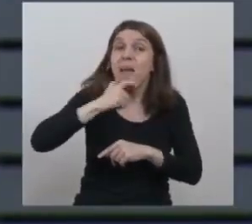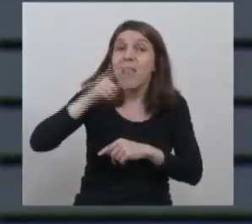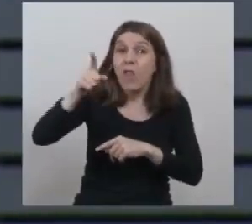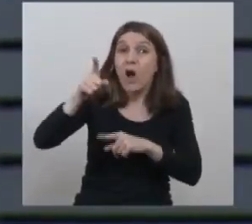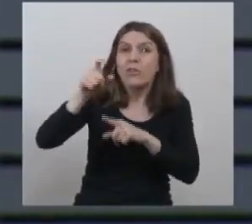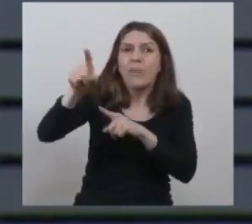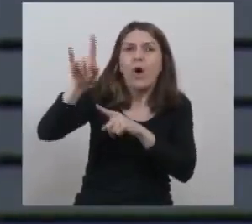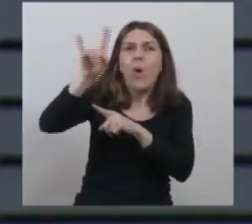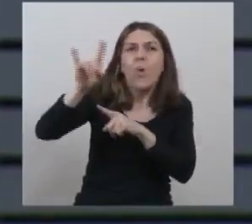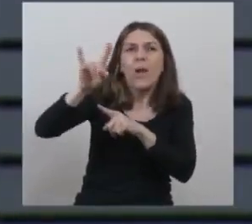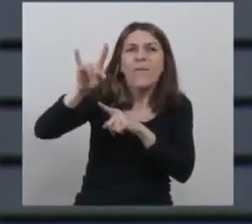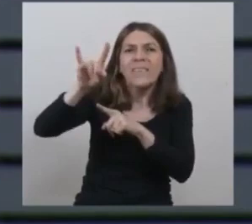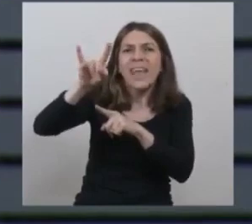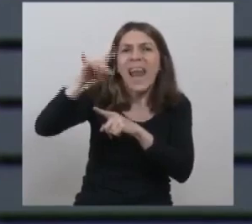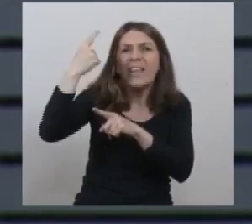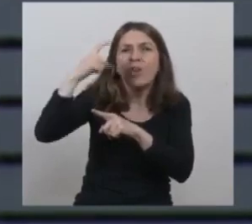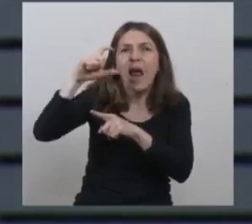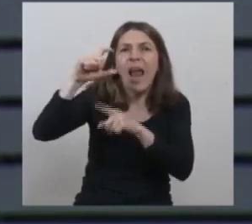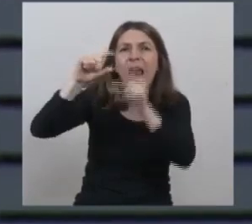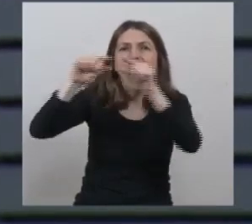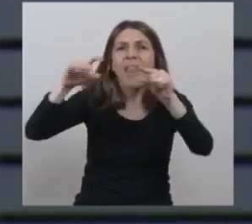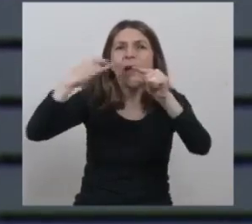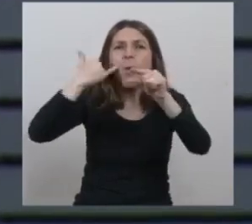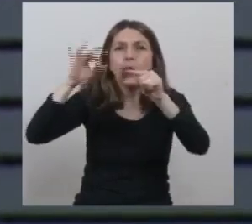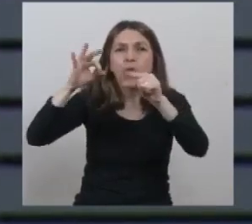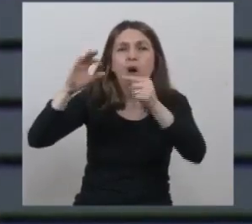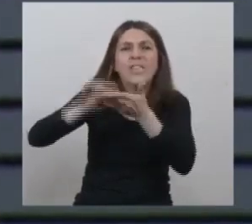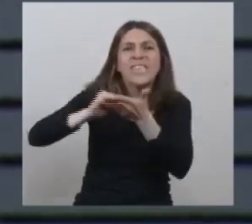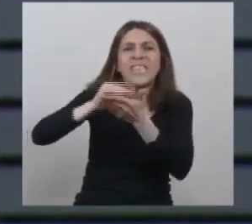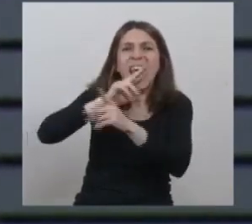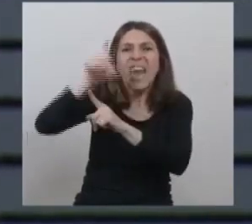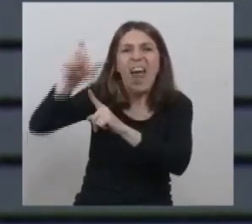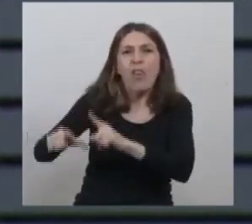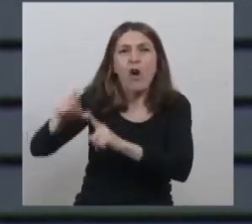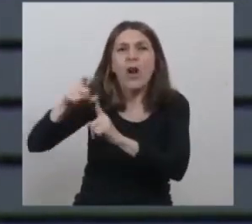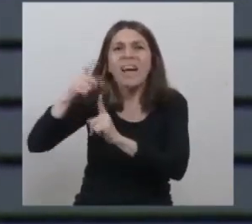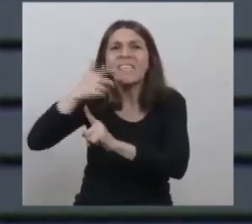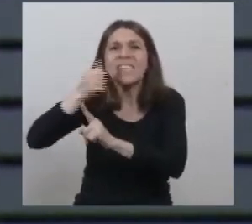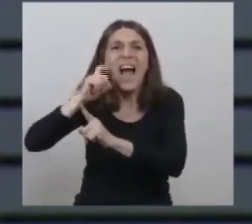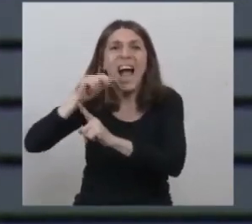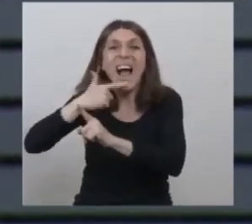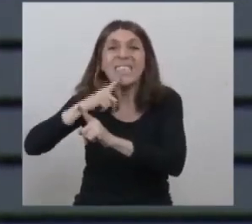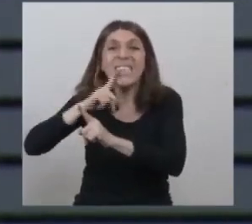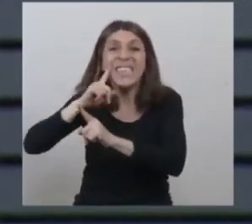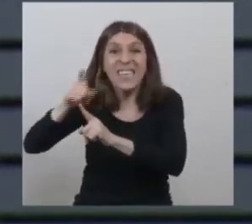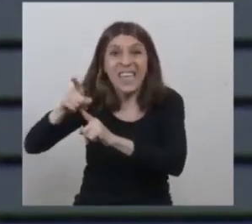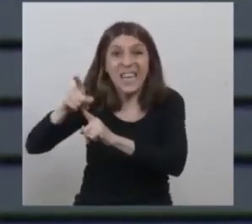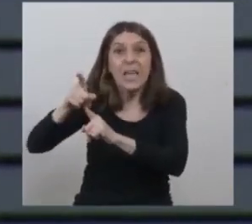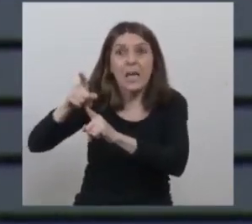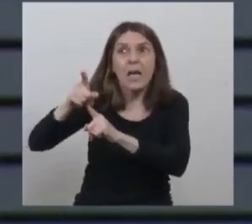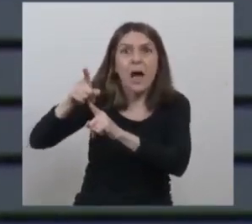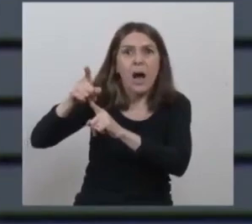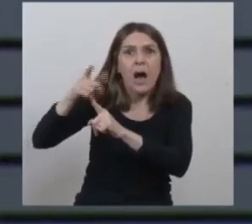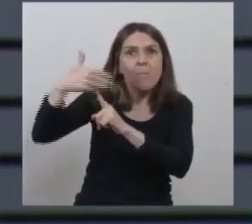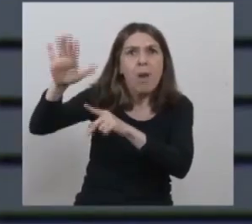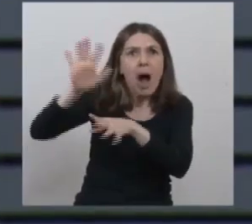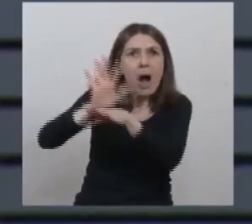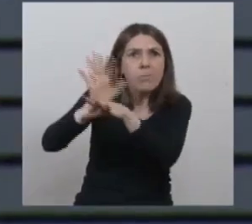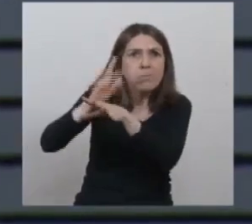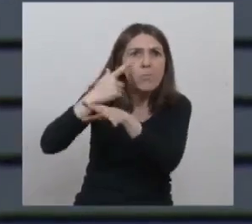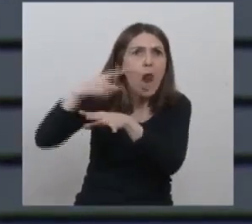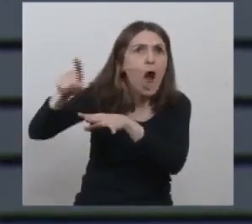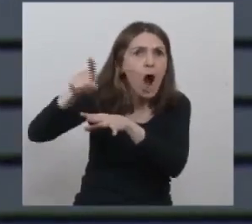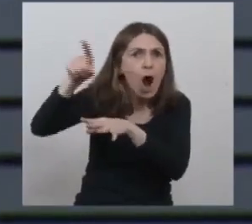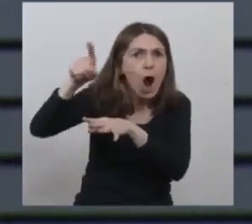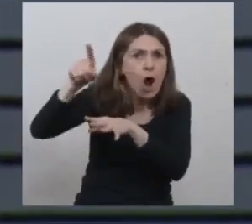Universidad Nacional de Cuyo, con la senadora Anabel Fernández Agasti, ampliamos y garantizamos, logramos